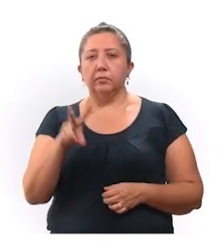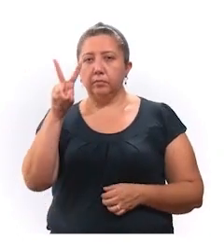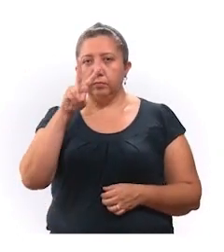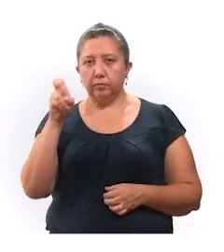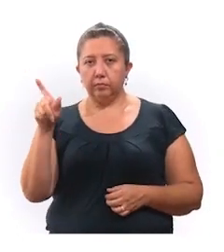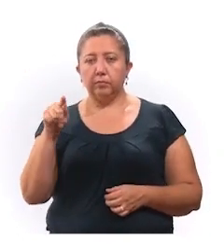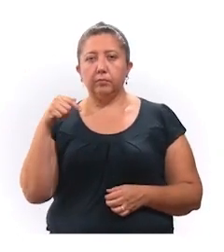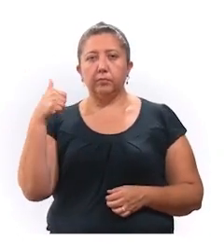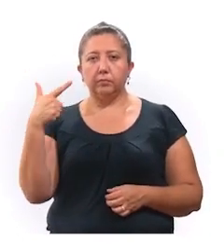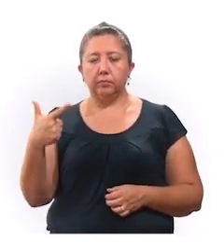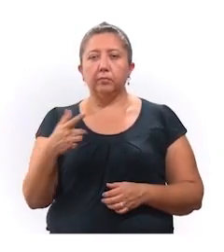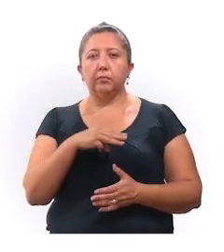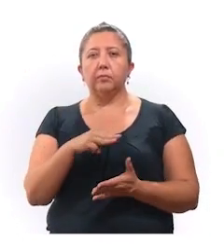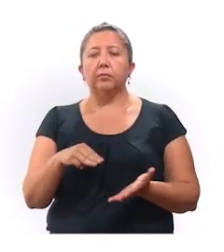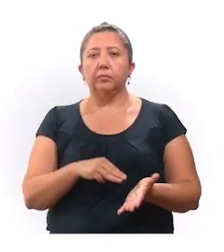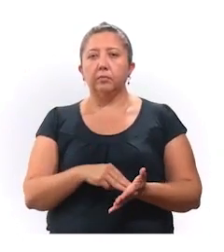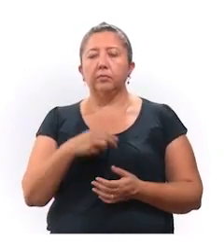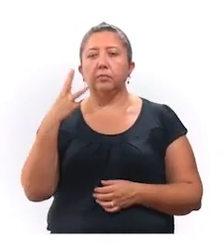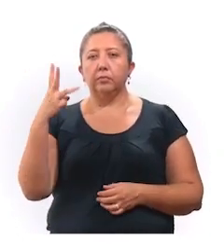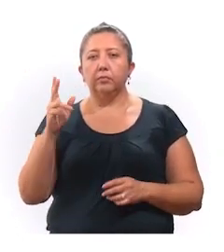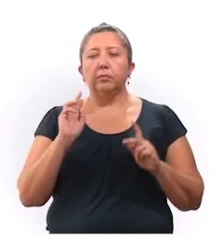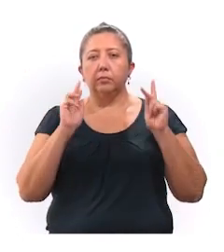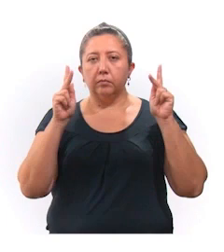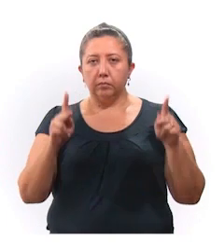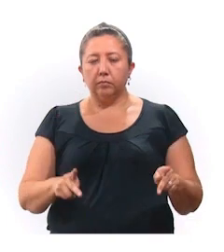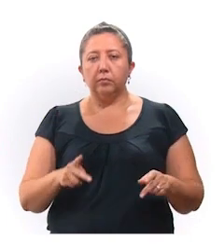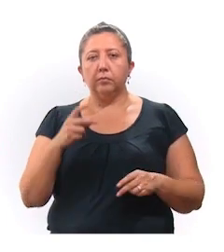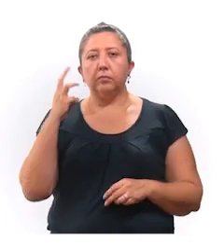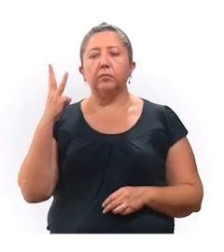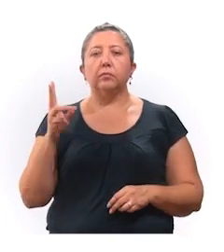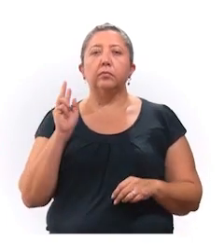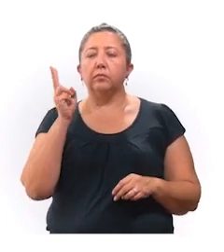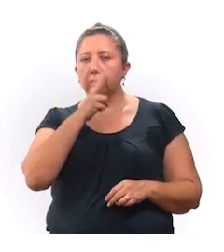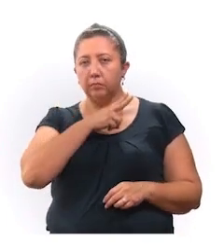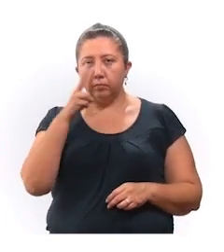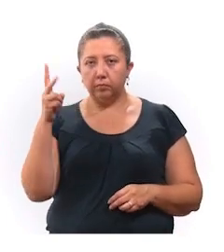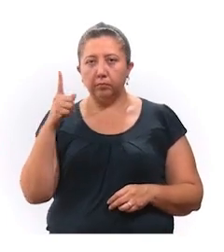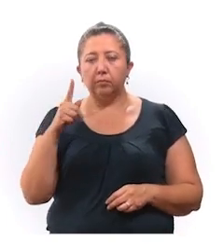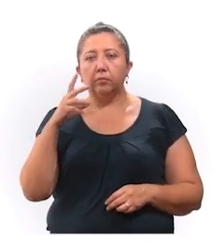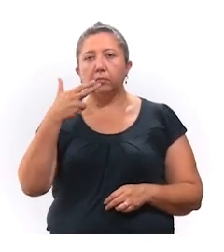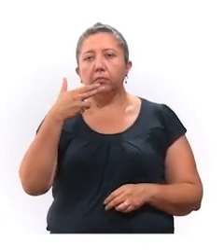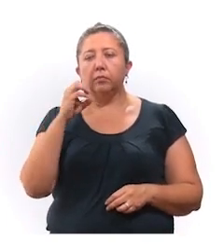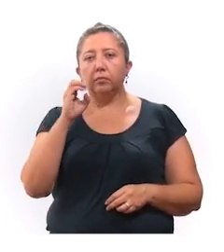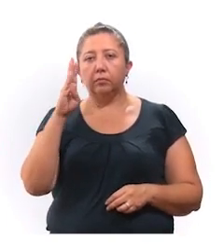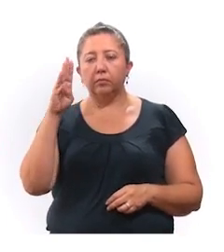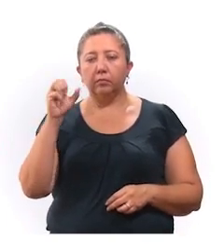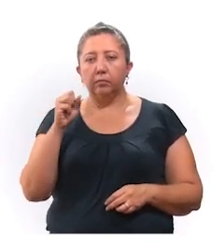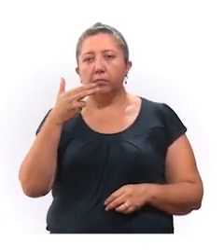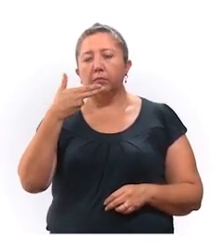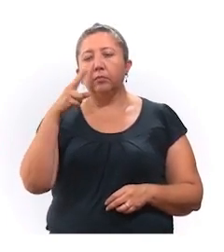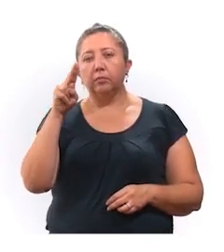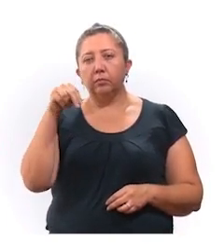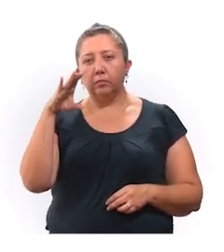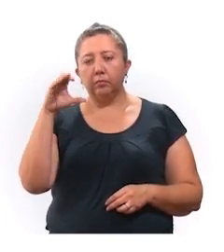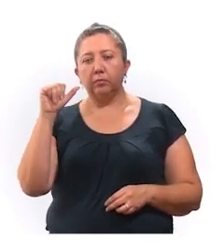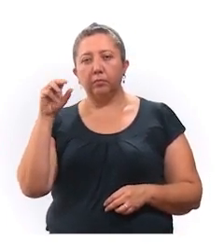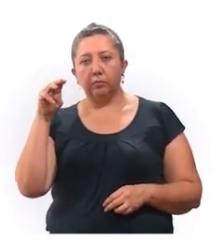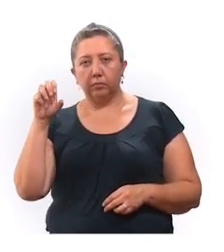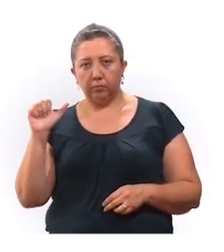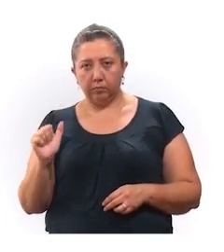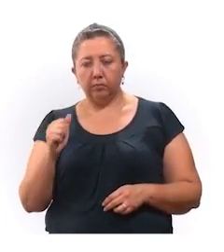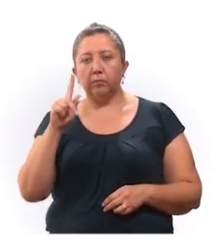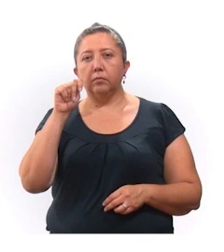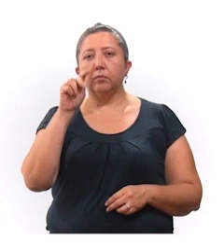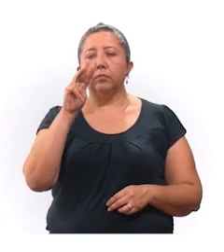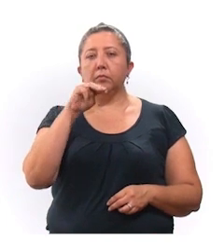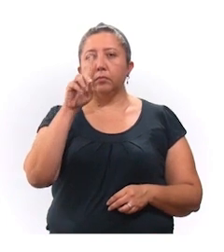277 en Mérida, 13 en Progreso, 13 en Valladolid, 1 en Jocabá, Junucmá, Oshkuzkab,